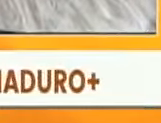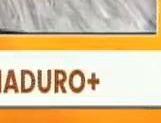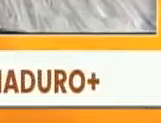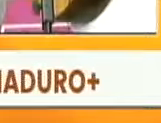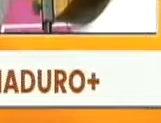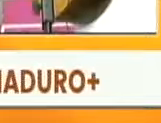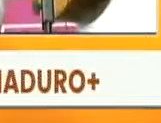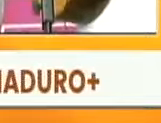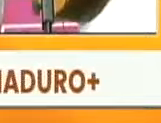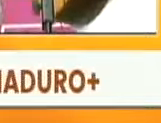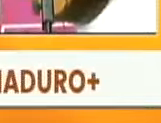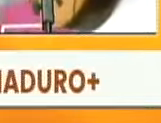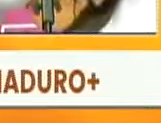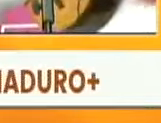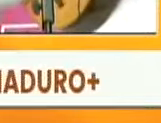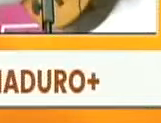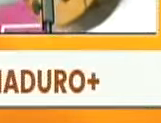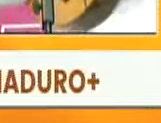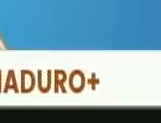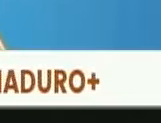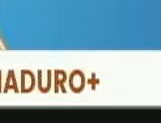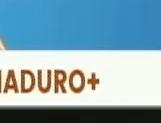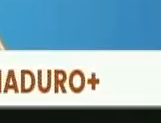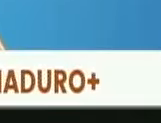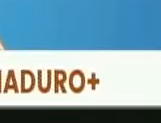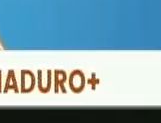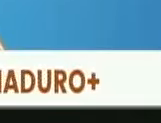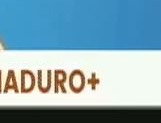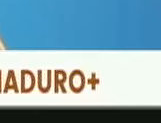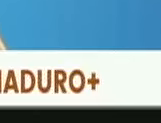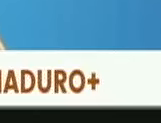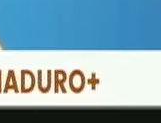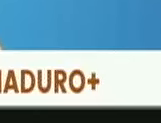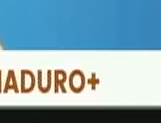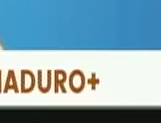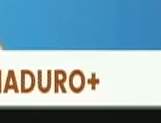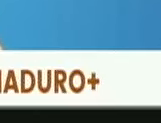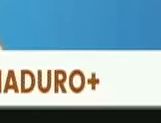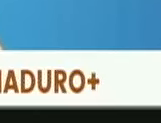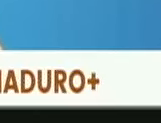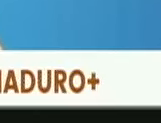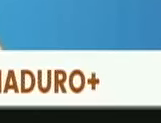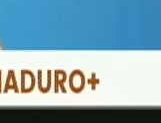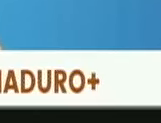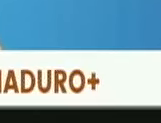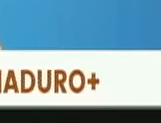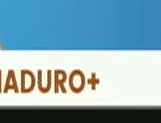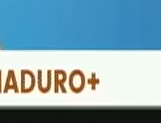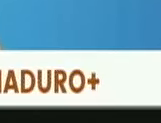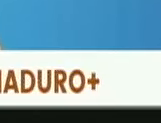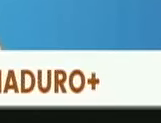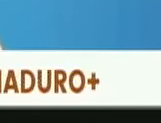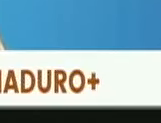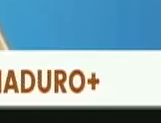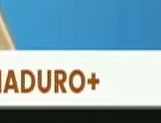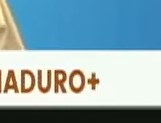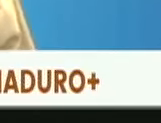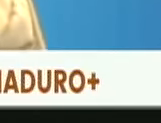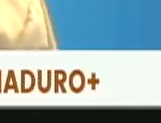de la cultura, pero sí me parece muy importante la cuestión que se hizo ahorita para los turistas, el teatro